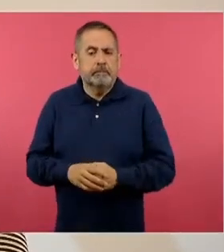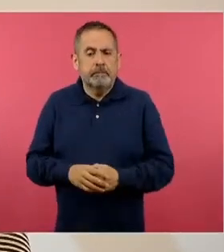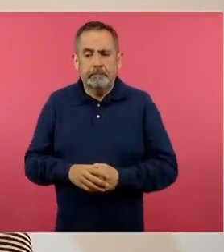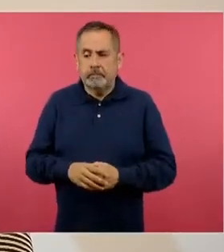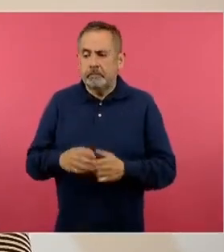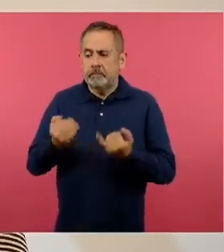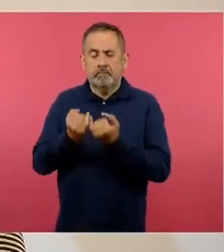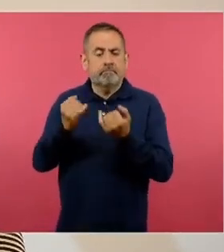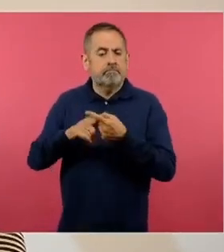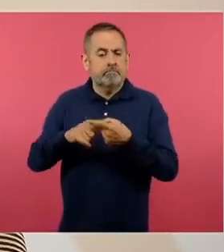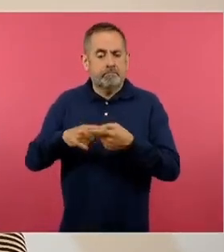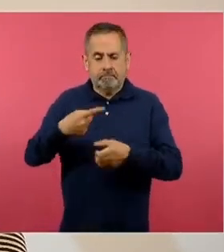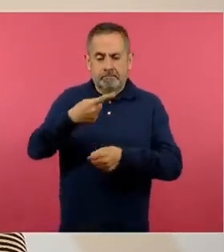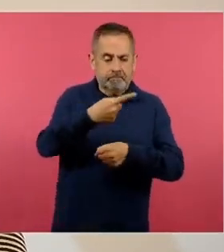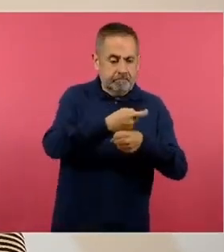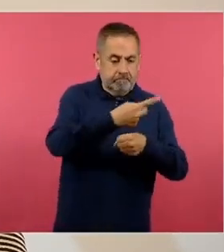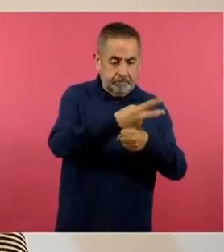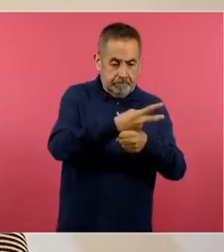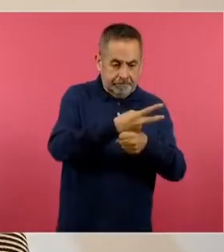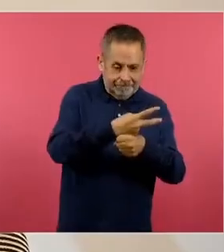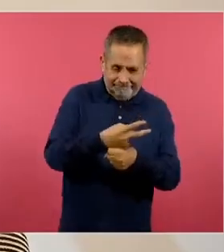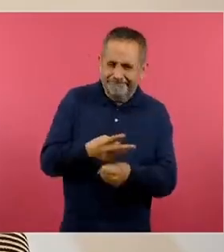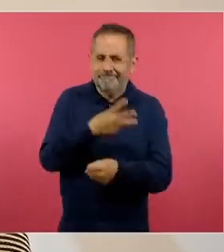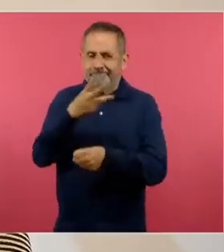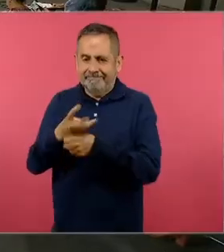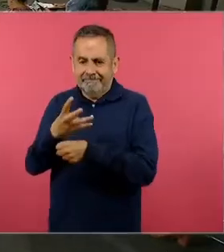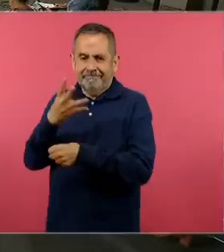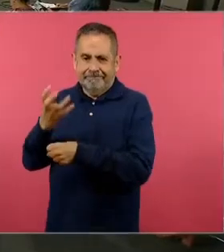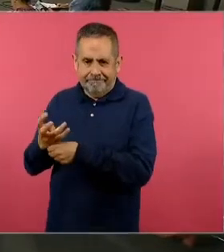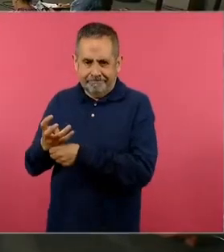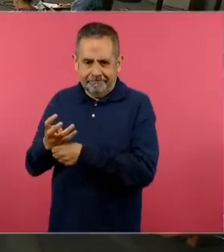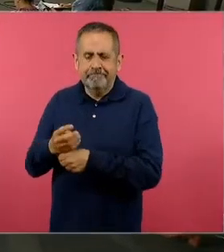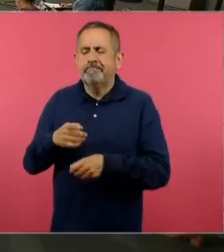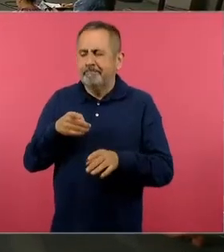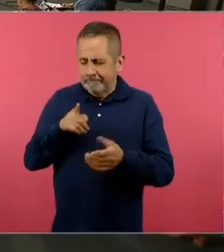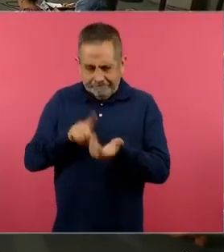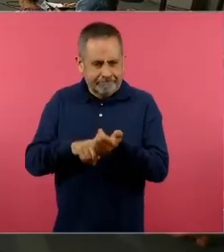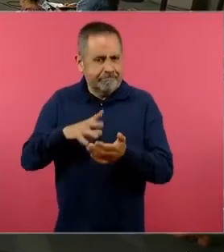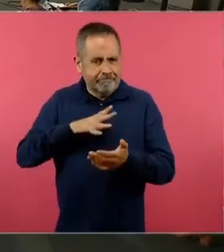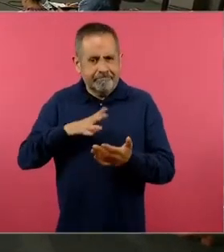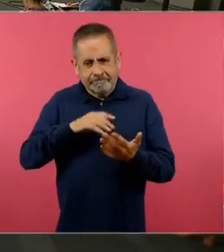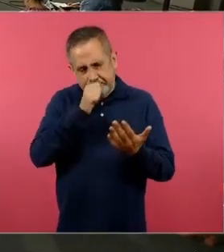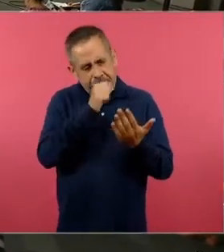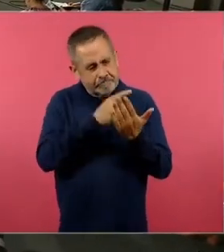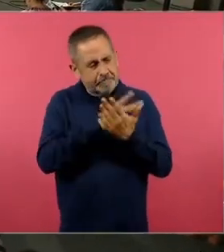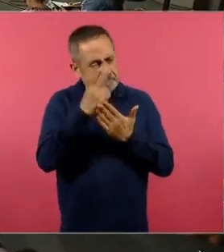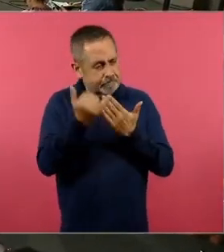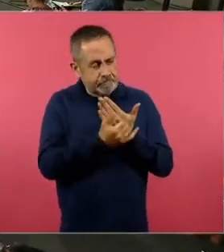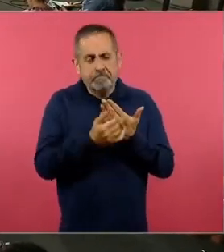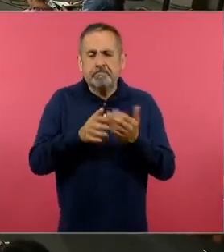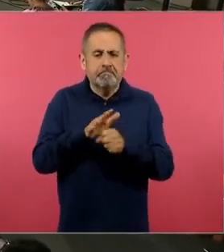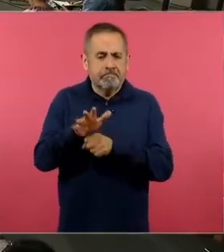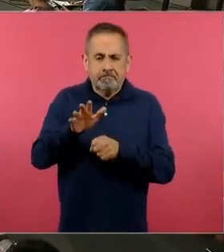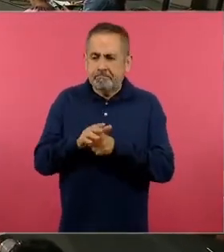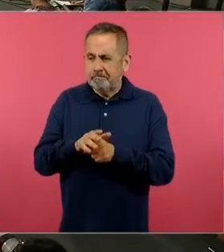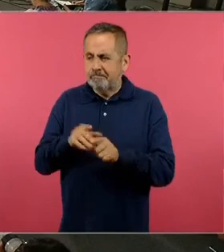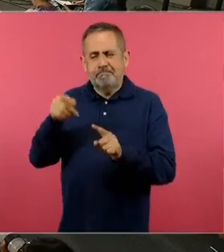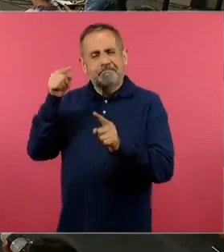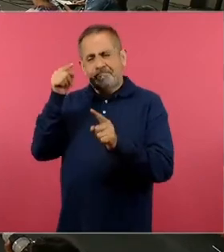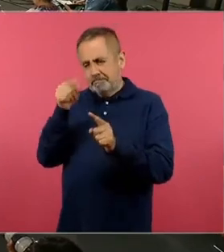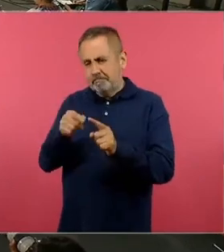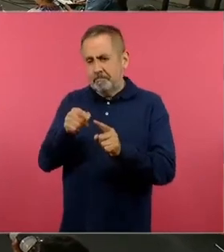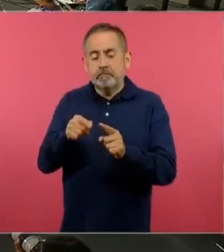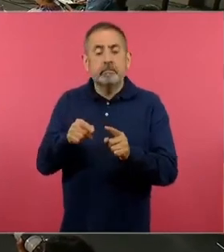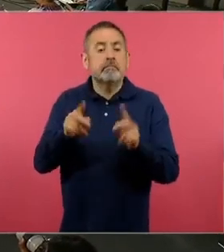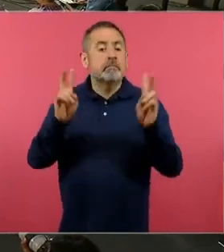de primero y segundo grado en el libro de proyectos comunitarios, hay elementos también y en el caso de tercero de manera específica,